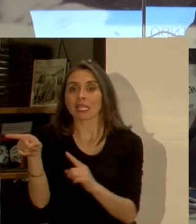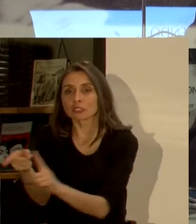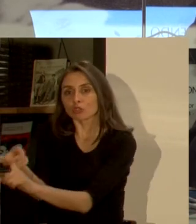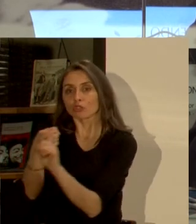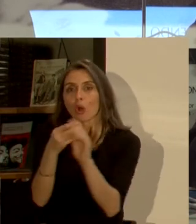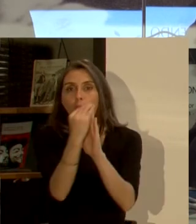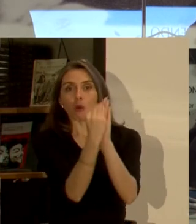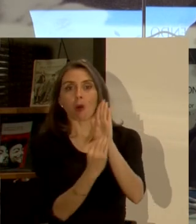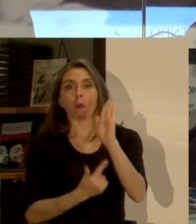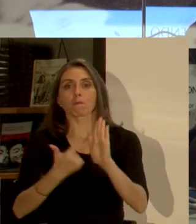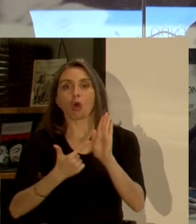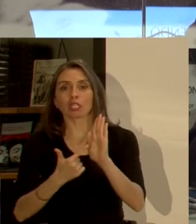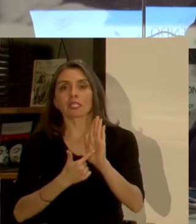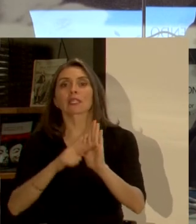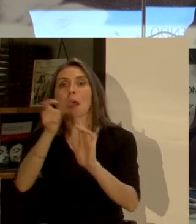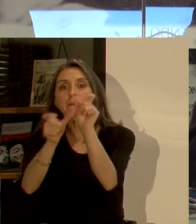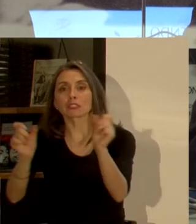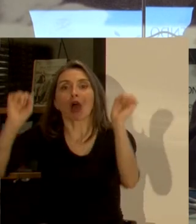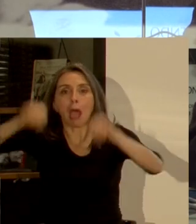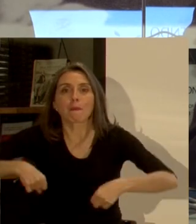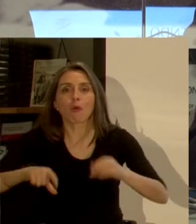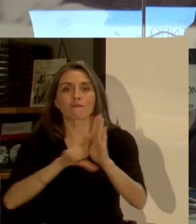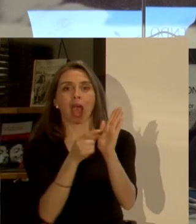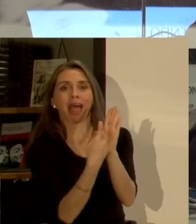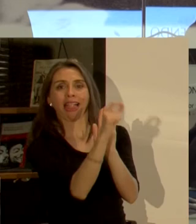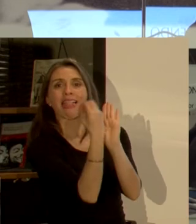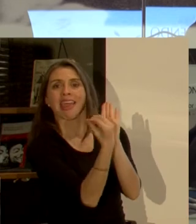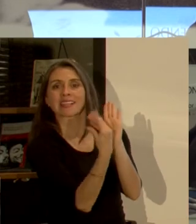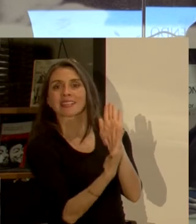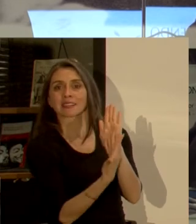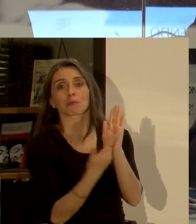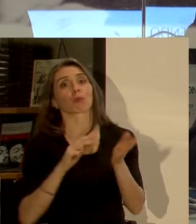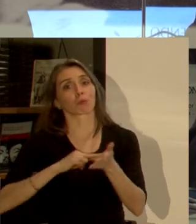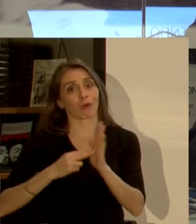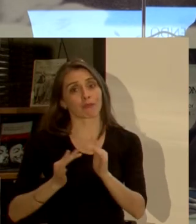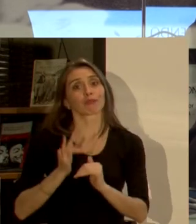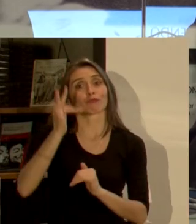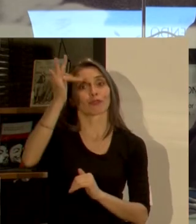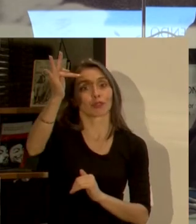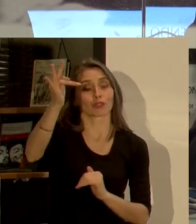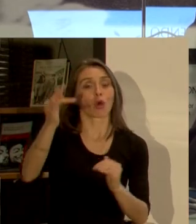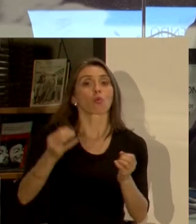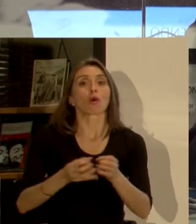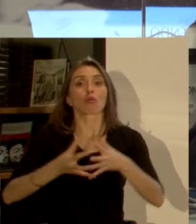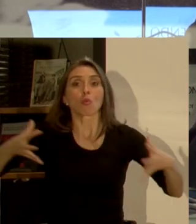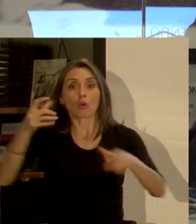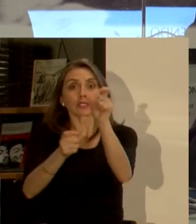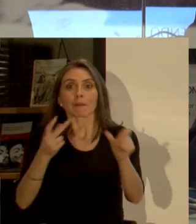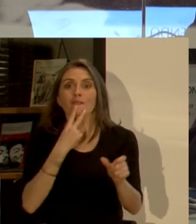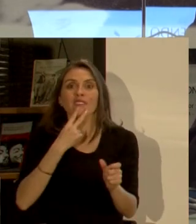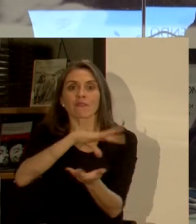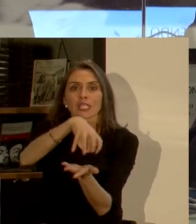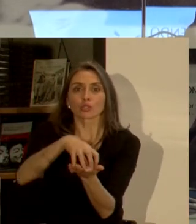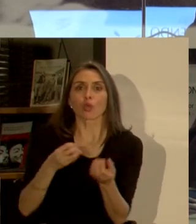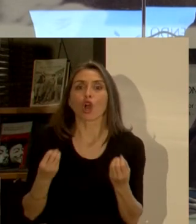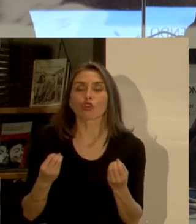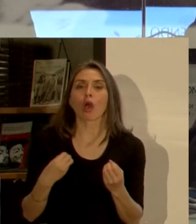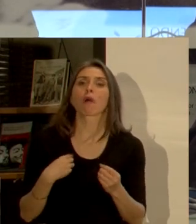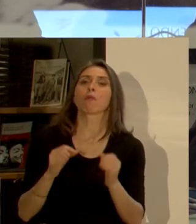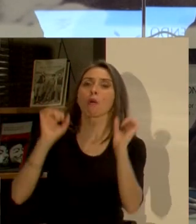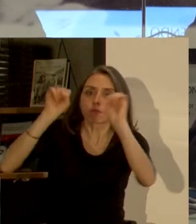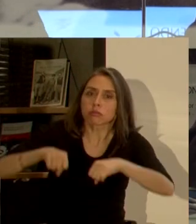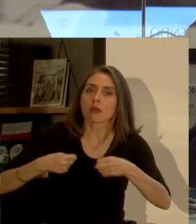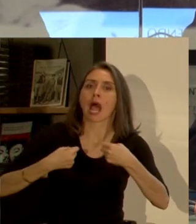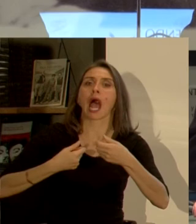porque producen legitimidad y ese va a ser uno de los principales problemas que vamos a tener cuando tengamos hiperdensidad cómo las personas se legitiman